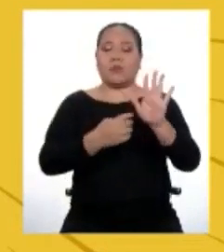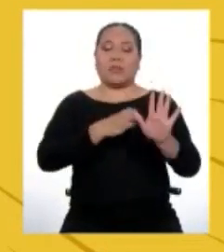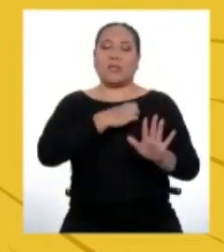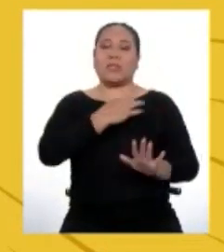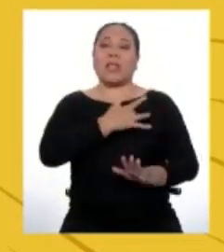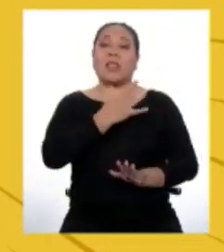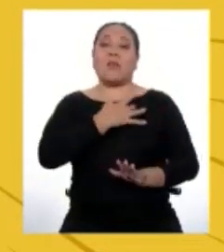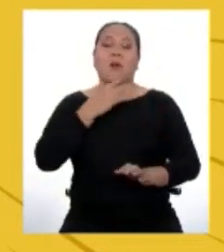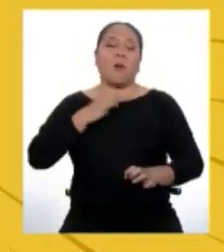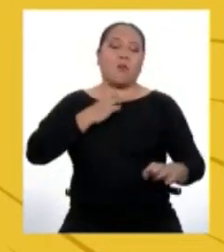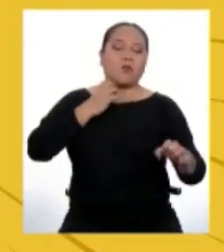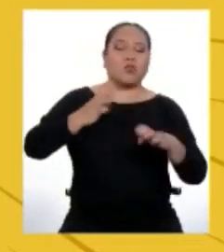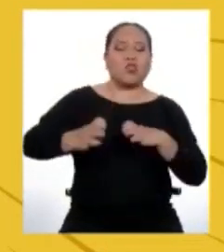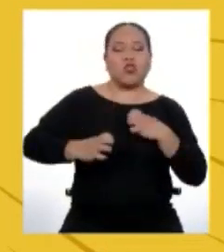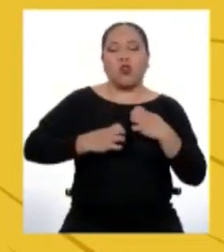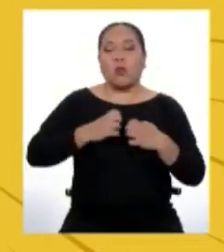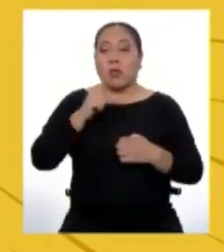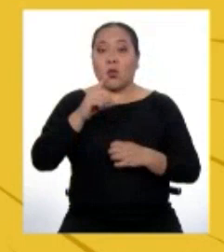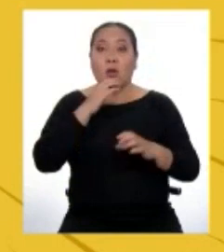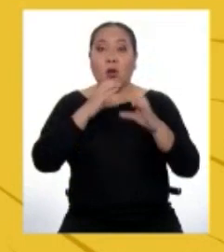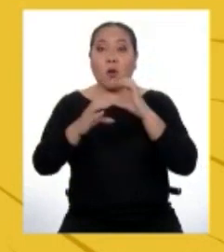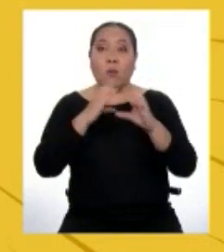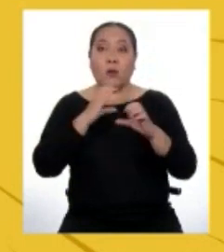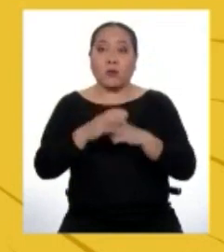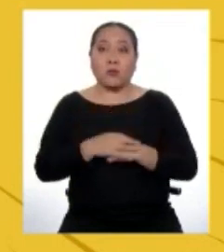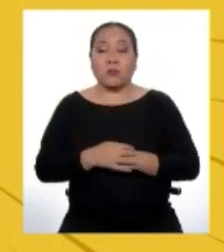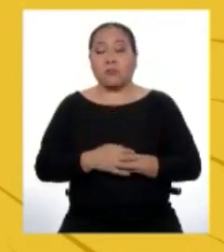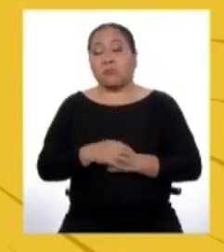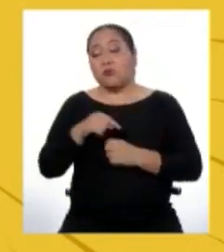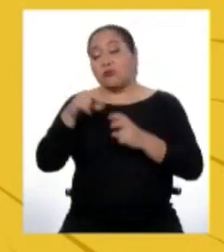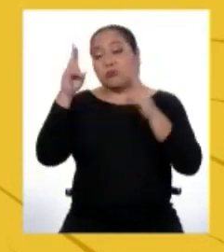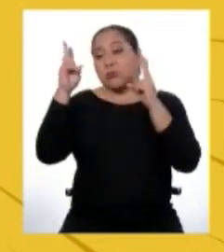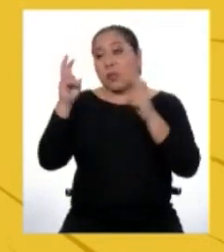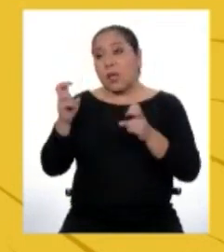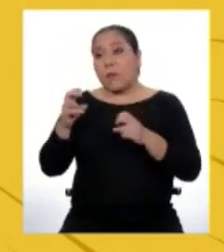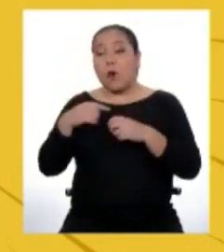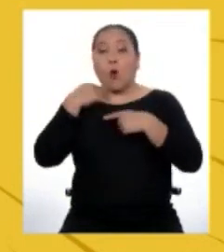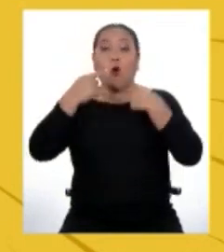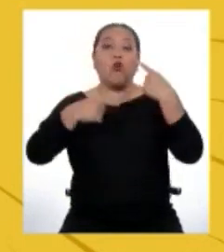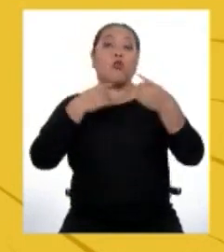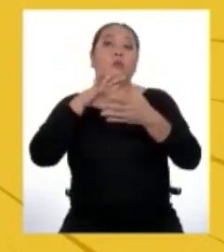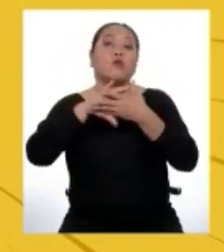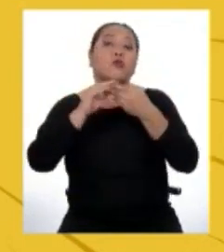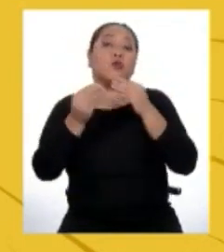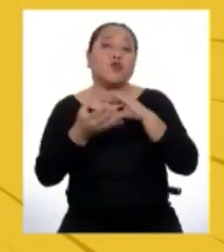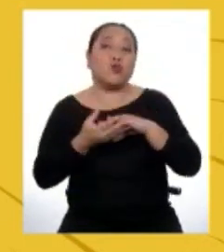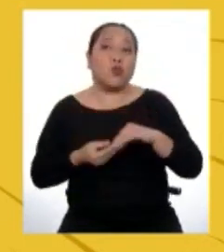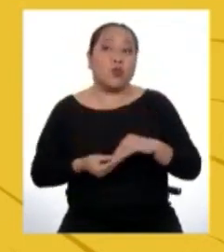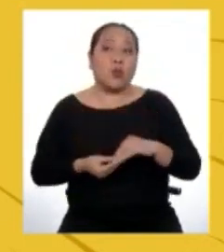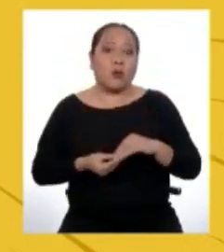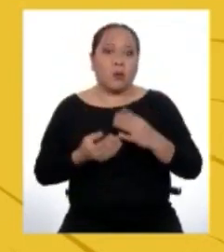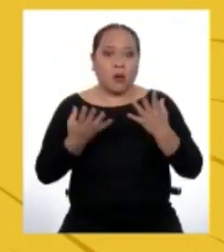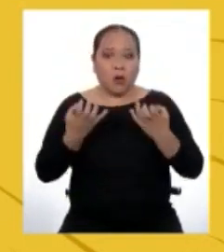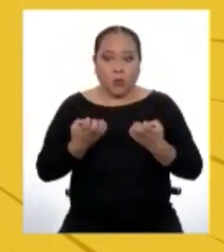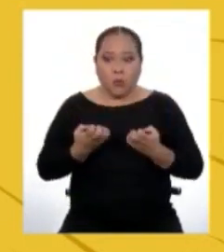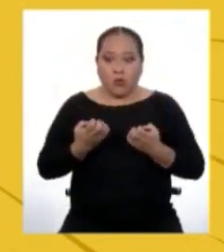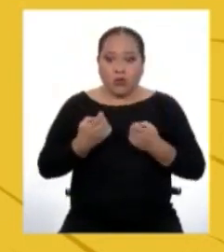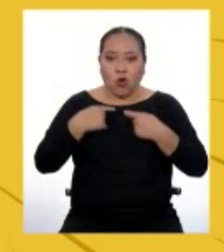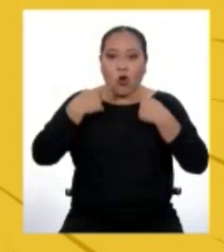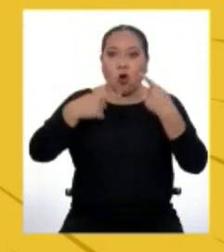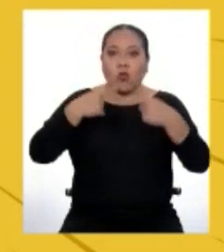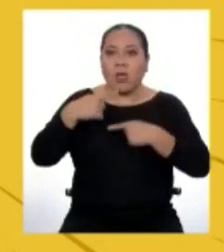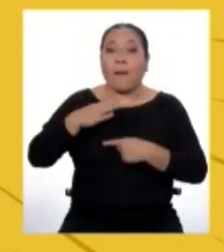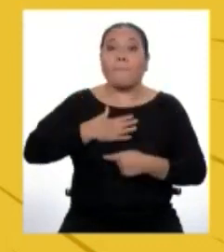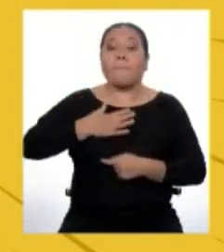en alguna conversación, cuando exponemos un tema, cuando contamos un cuento, cuando queremos hacer saber nuestro